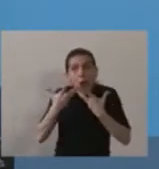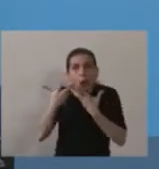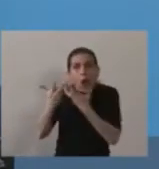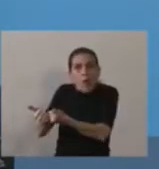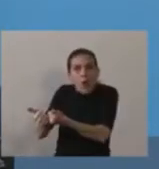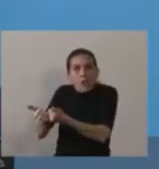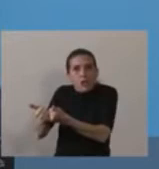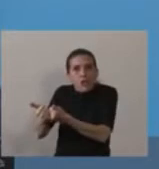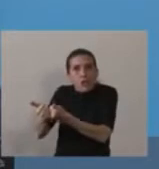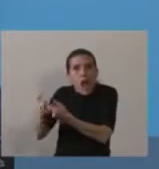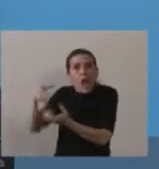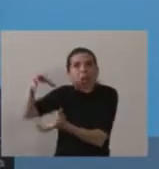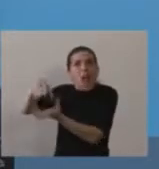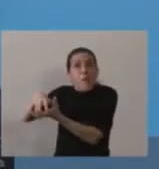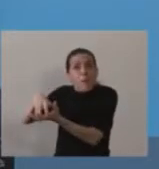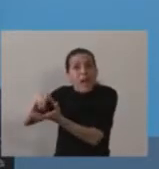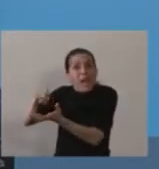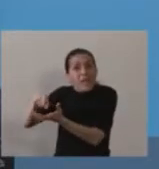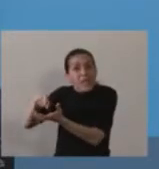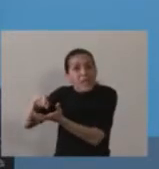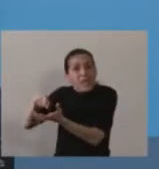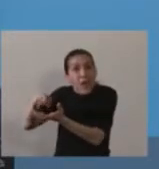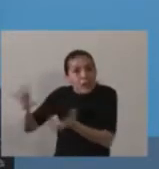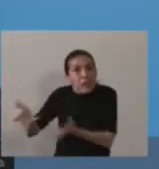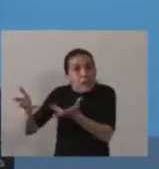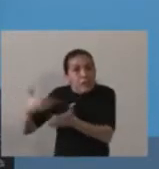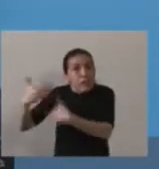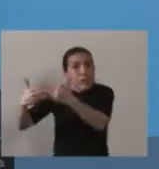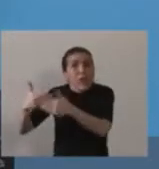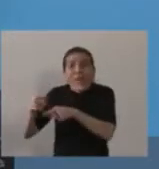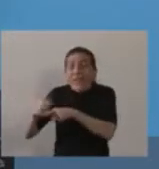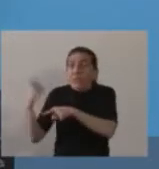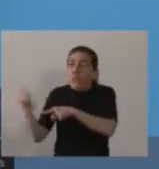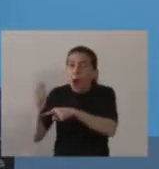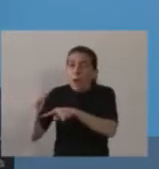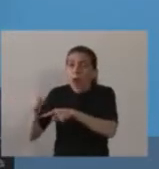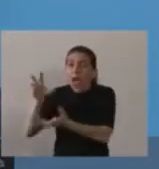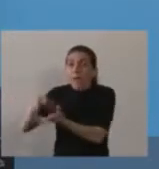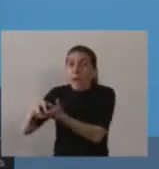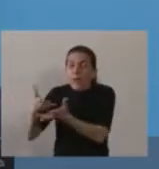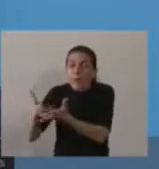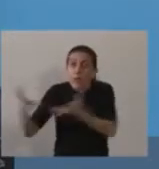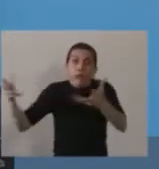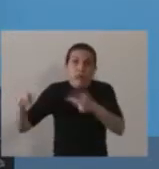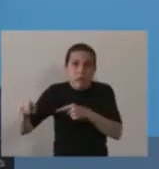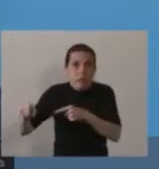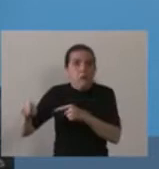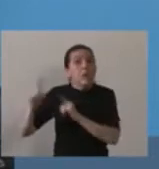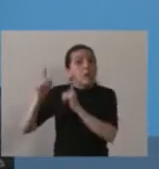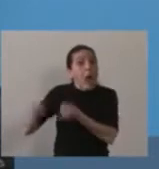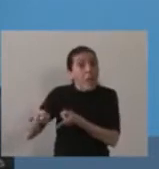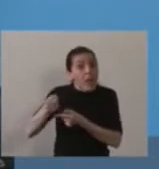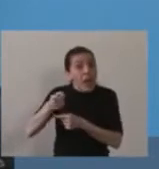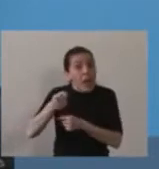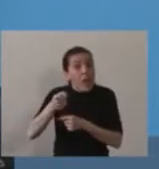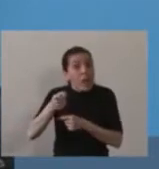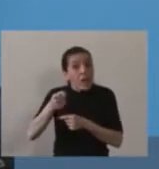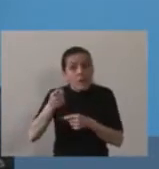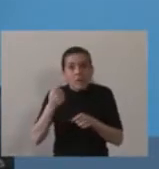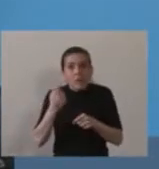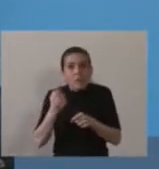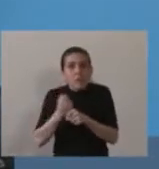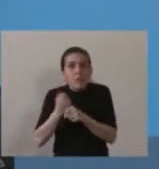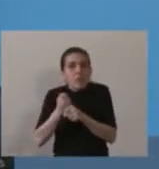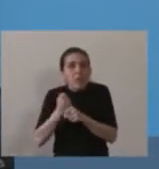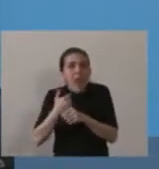mantener en pie una empresa muy, muy importante. Y que además la gestión no tenga las